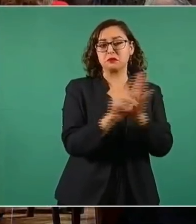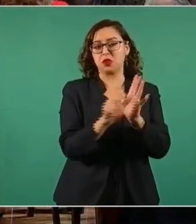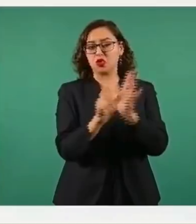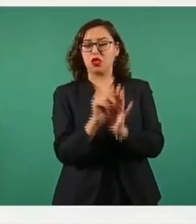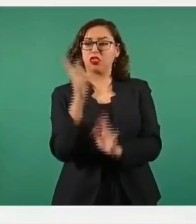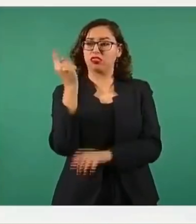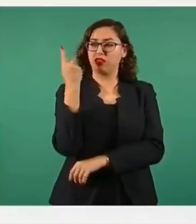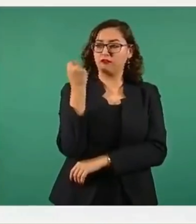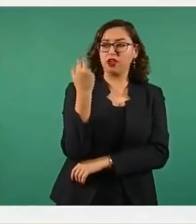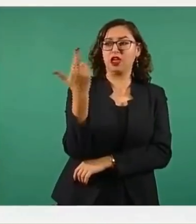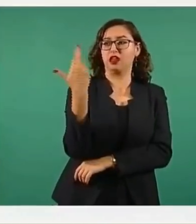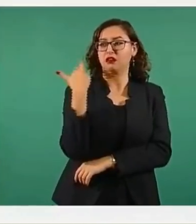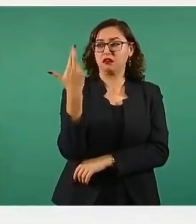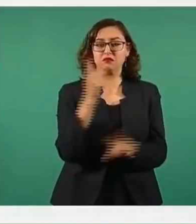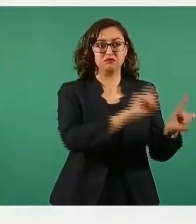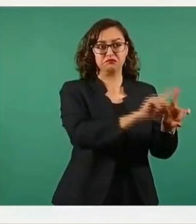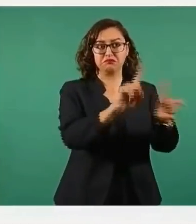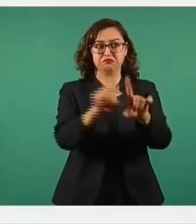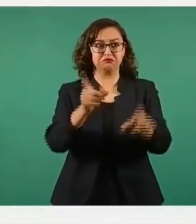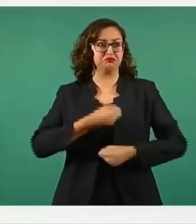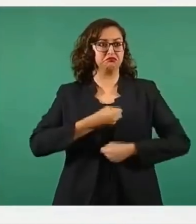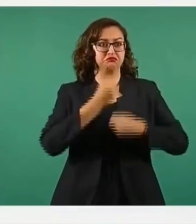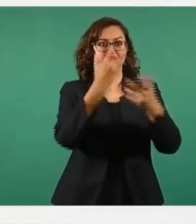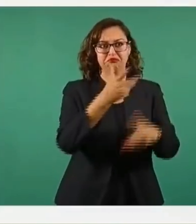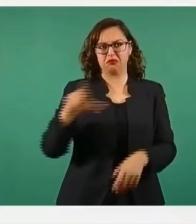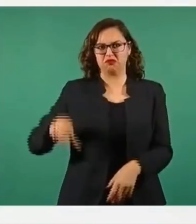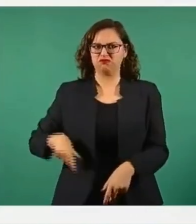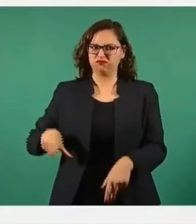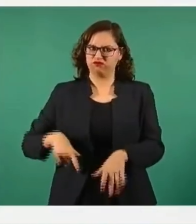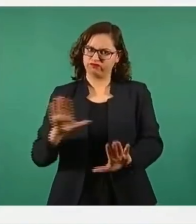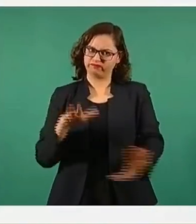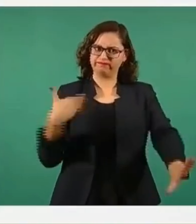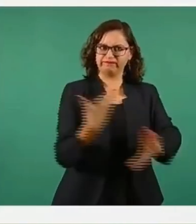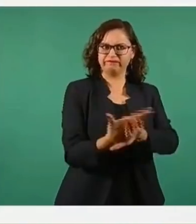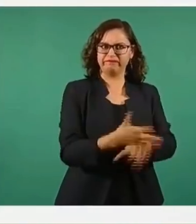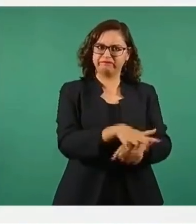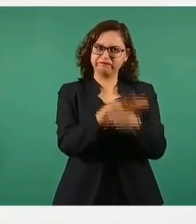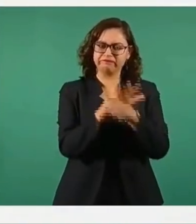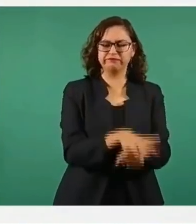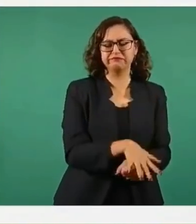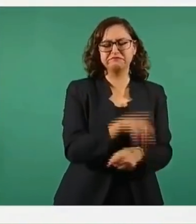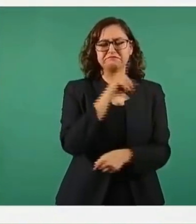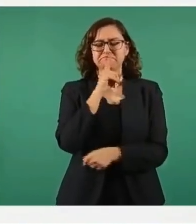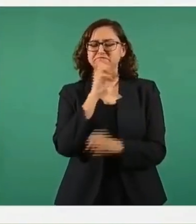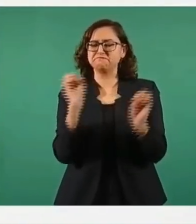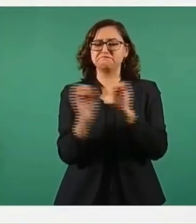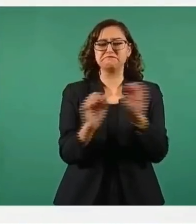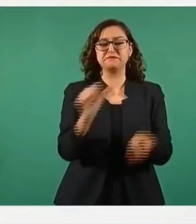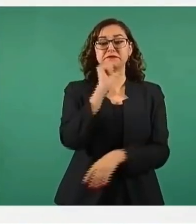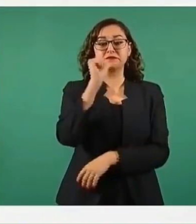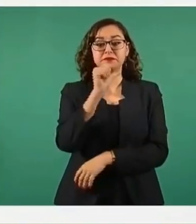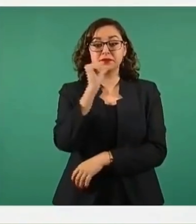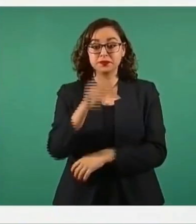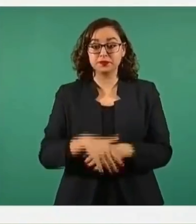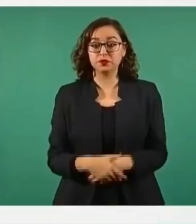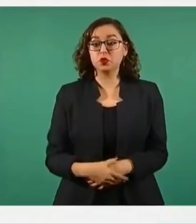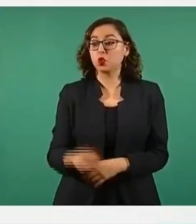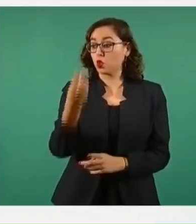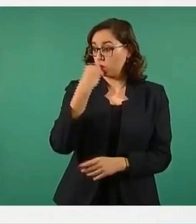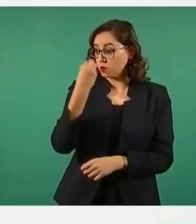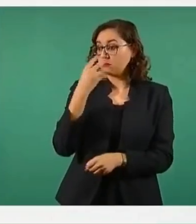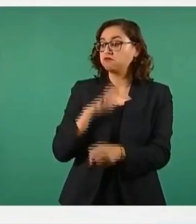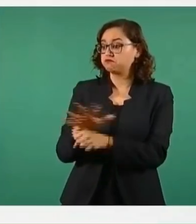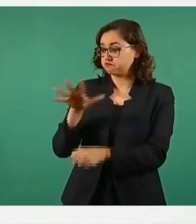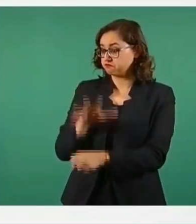para influir en su línea editorial. No hay escasez de alimentos, materias